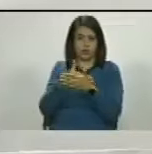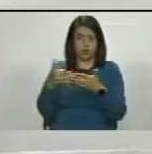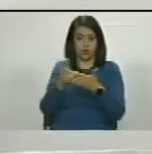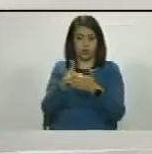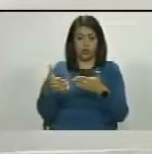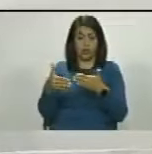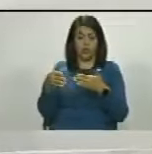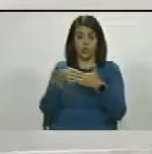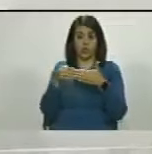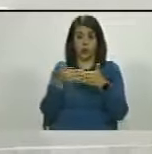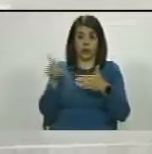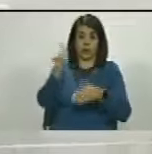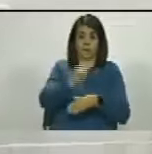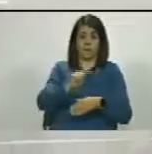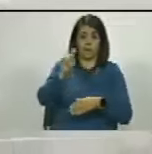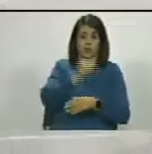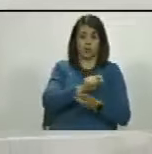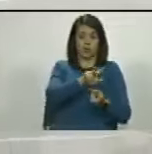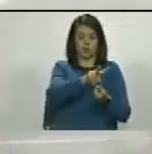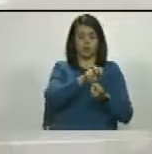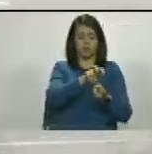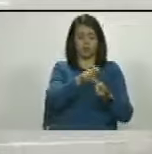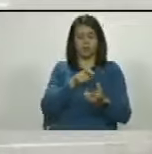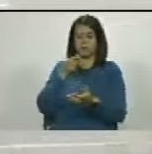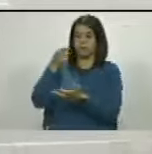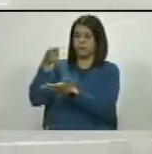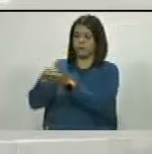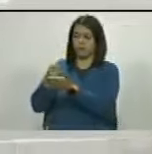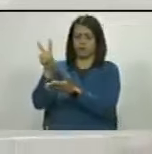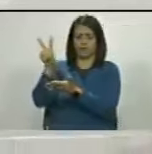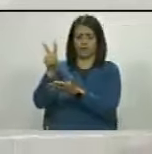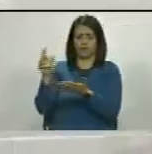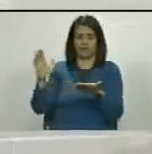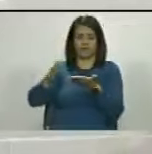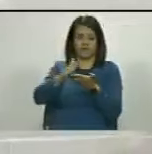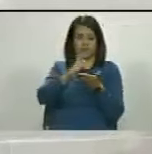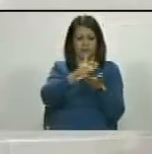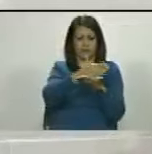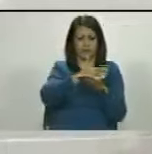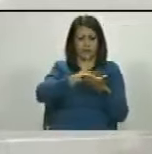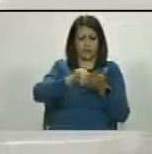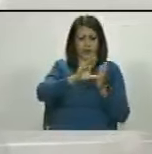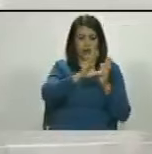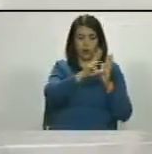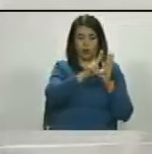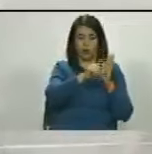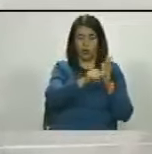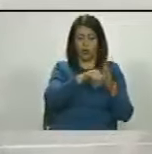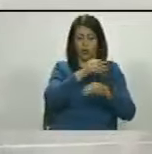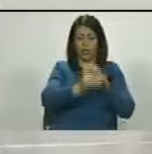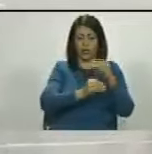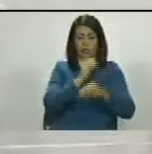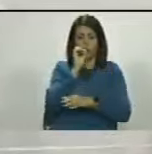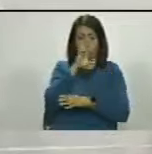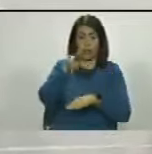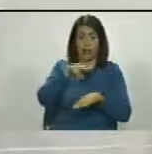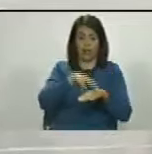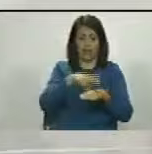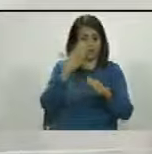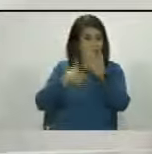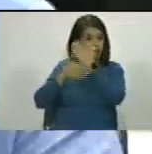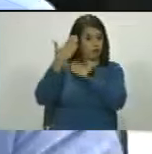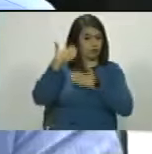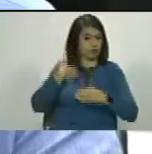mensuales por ganancias de CITGO, esto producto del robo perpetrado desde la Asamblea Nacional